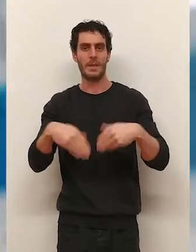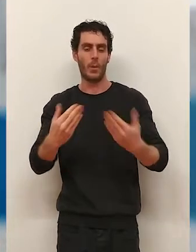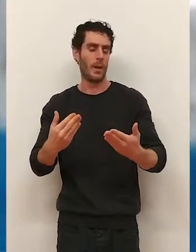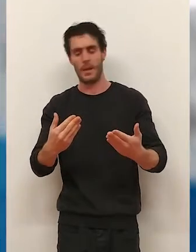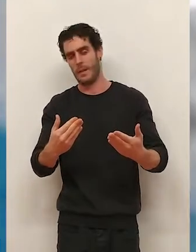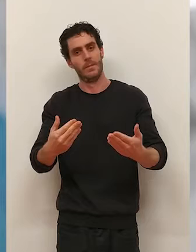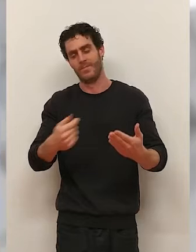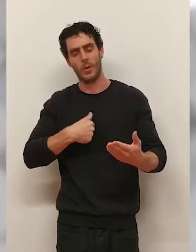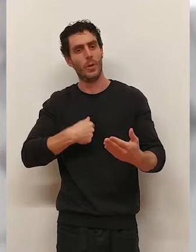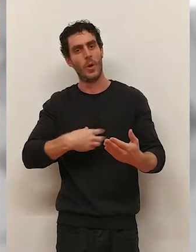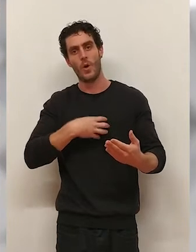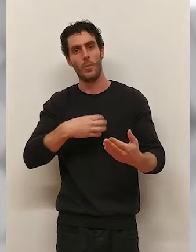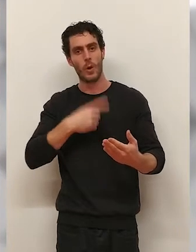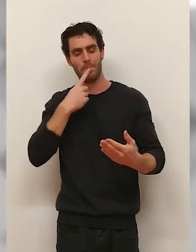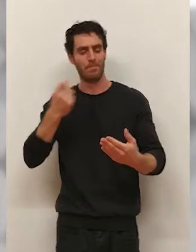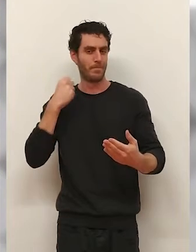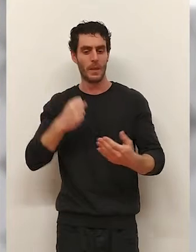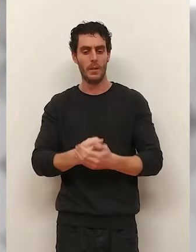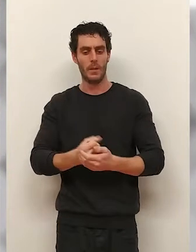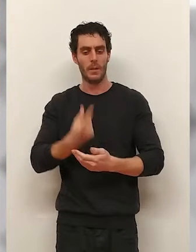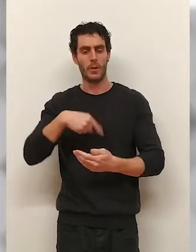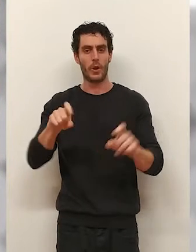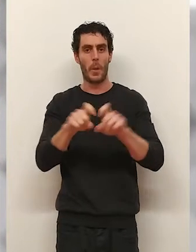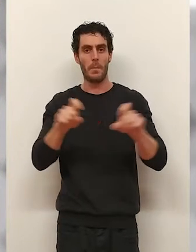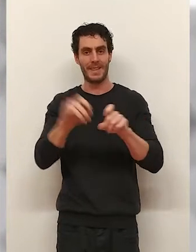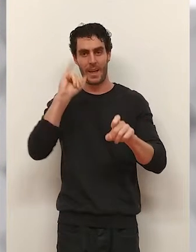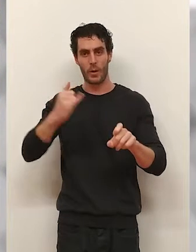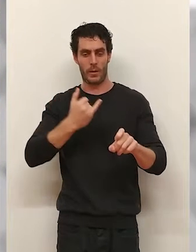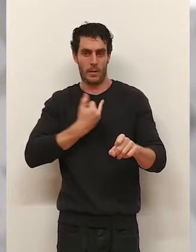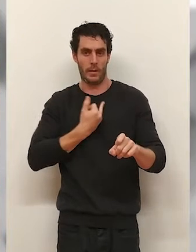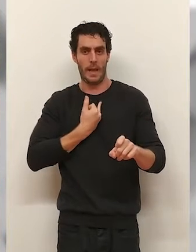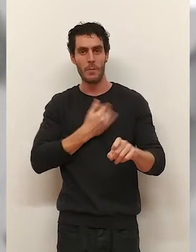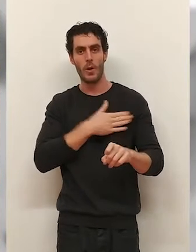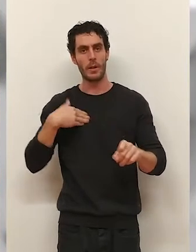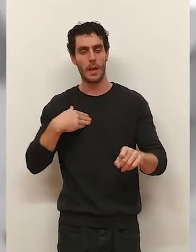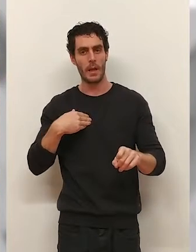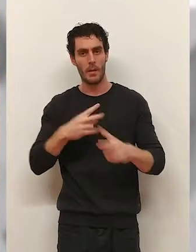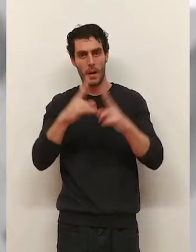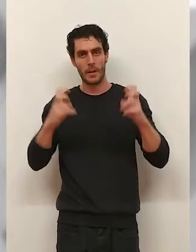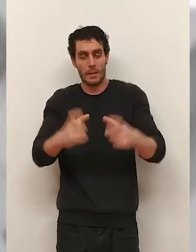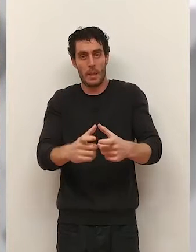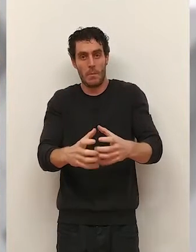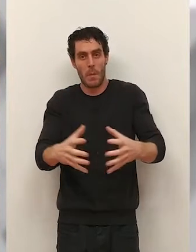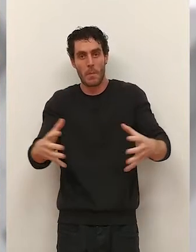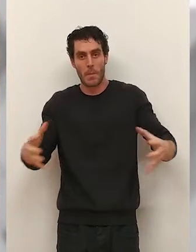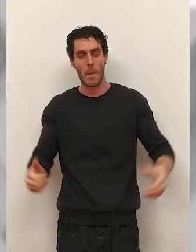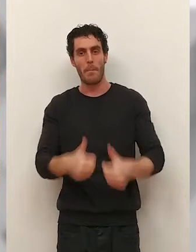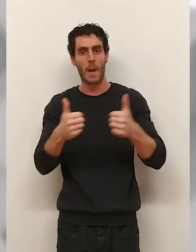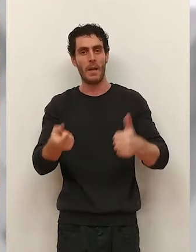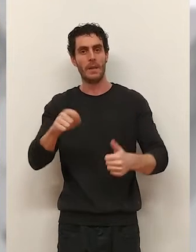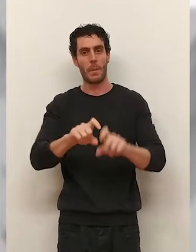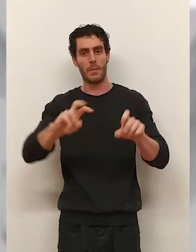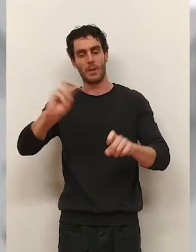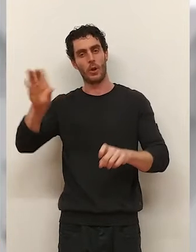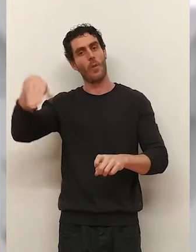con nombre y apellidos y por lo tanto nos reservamos en nombre. Tenemos empresas de La Rioja que quieren ampliar y quieren instalarse, quieren ampliar su instalación